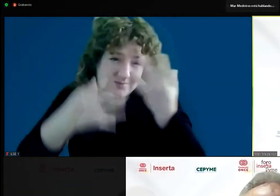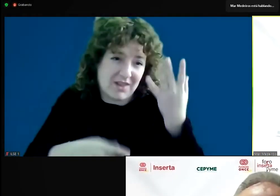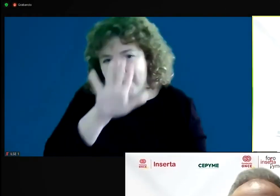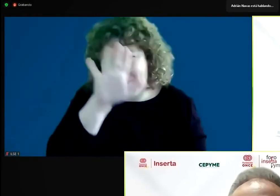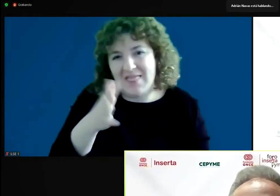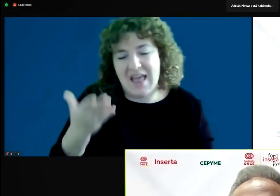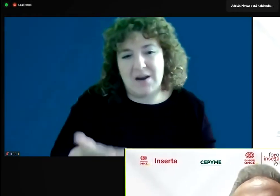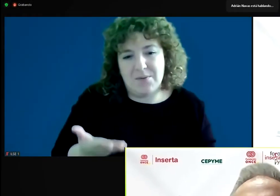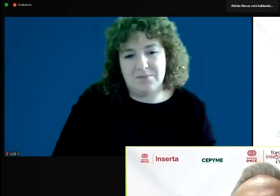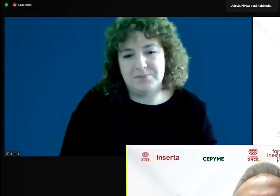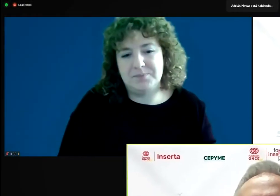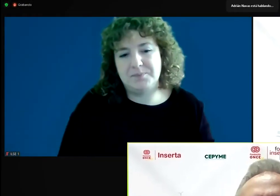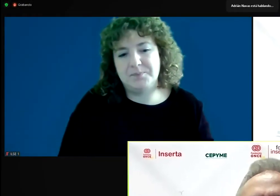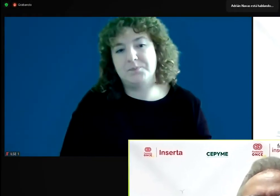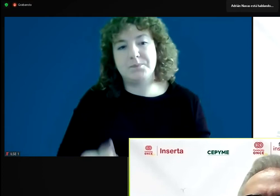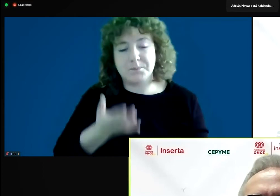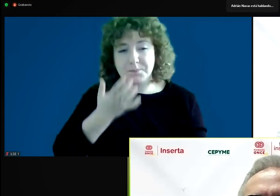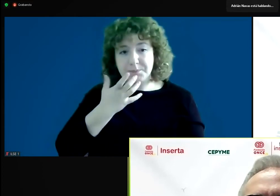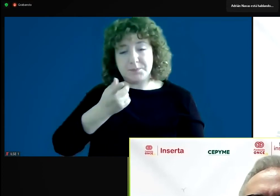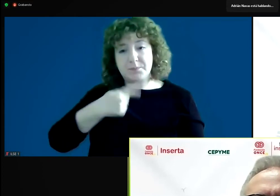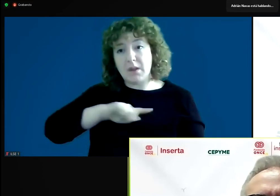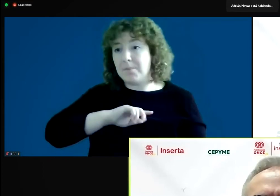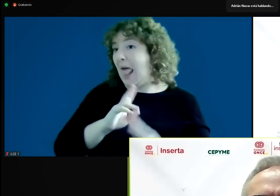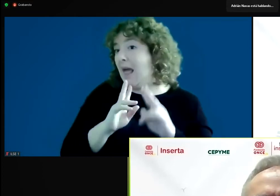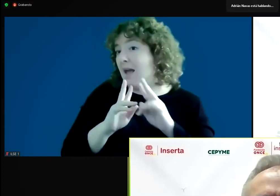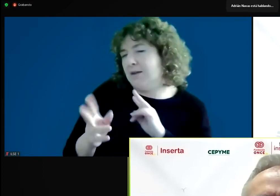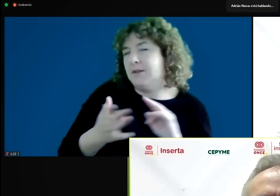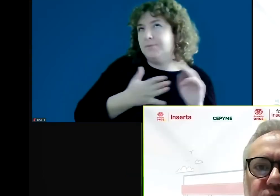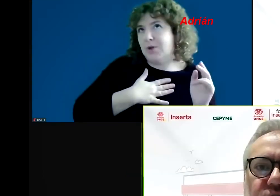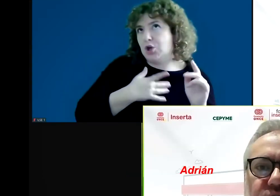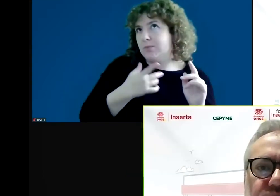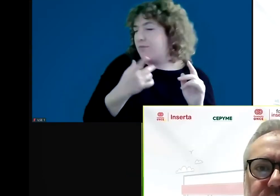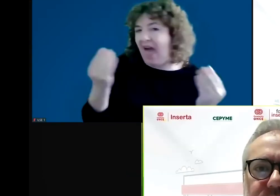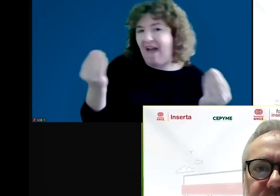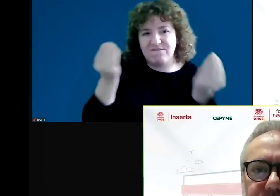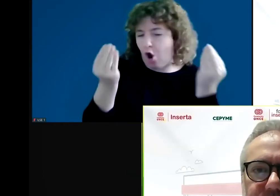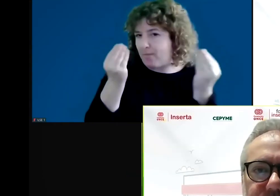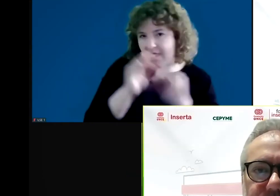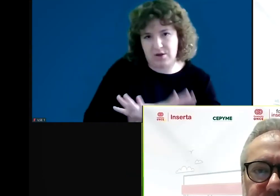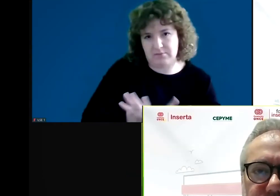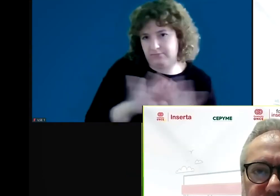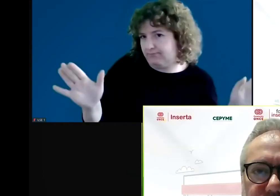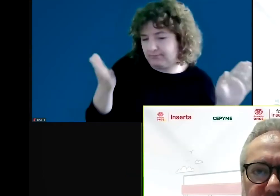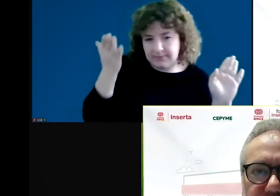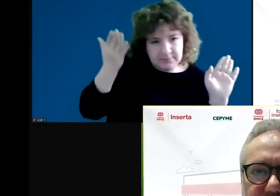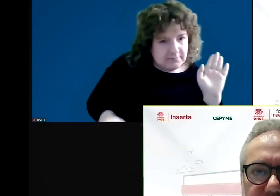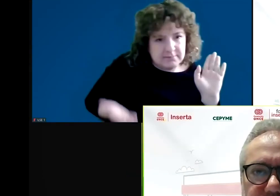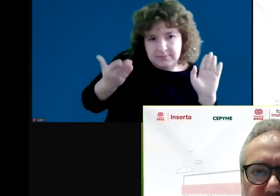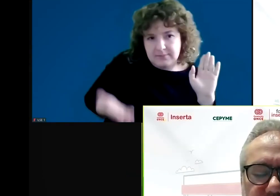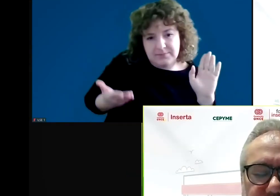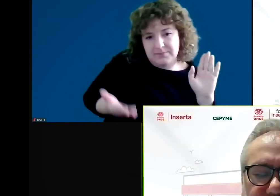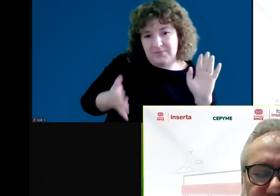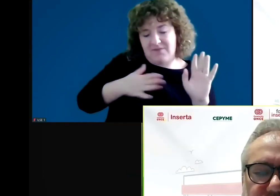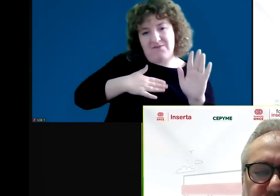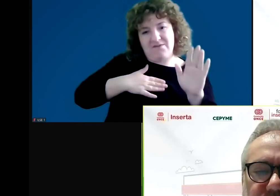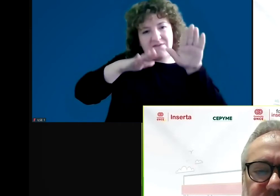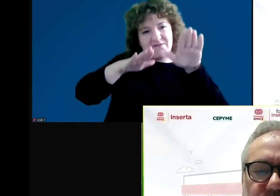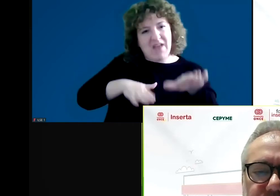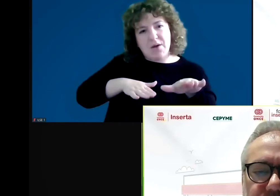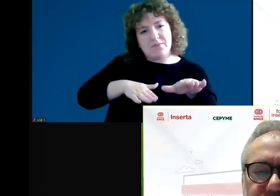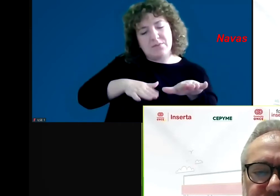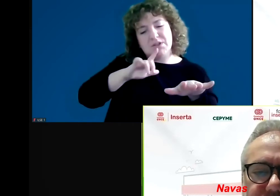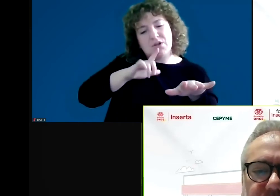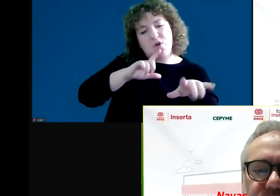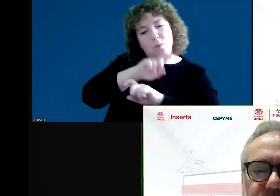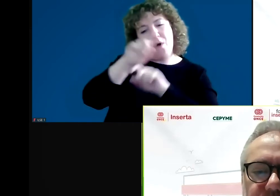discapacidad. Para nosotros es muy importante, primero, la formación, es decir, nosotros, fiel a nuestra filosofía de seleccionar